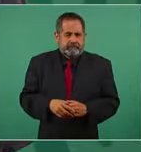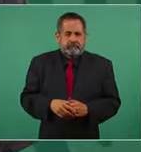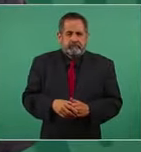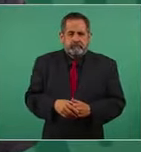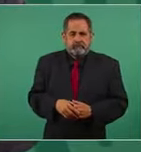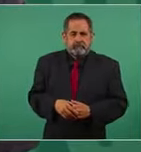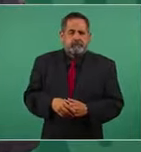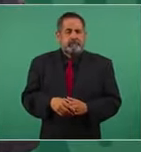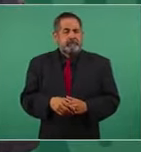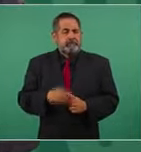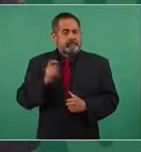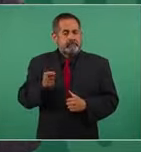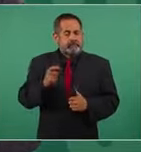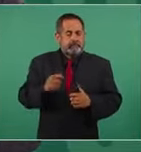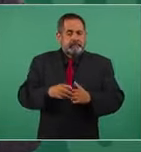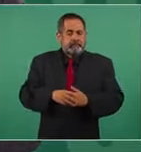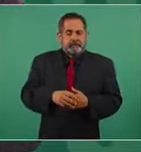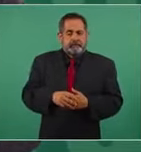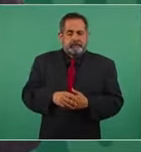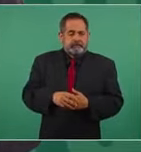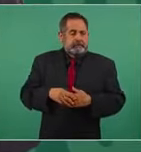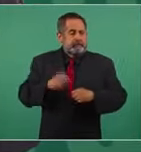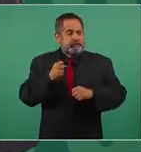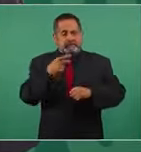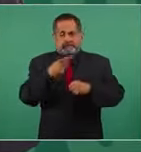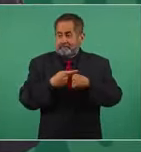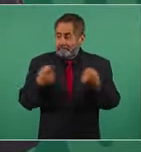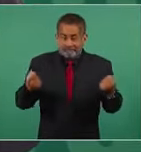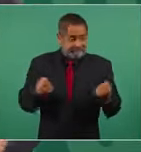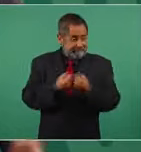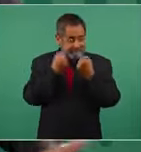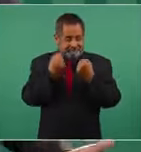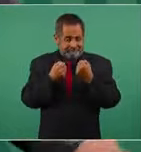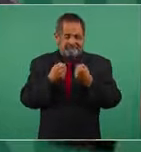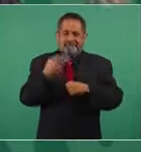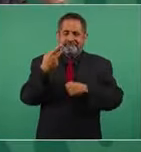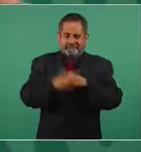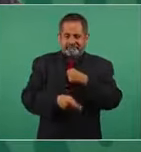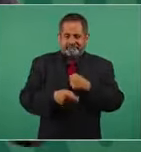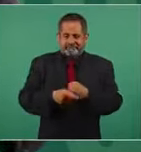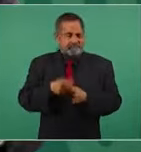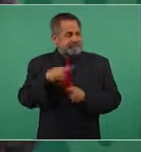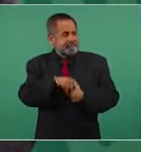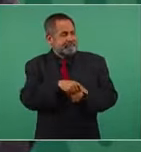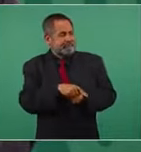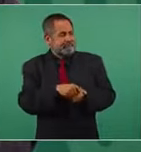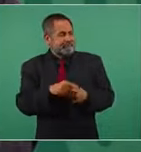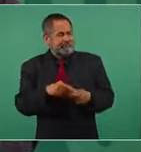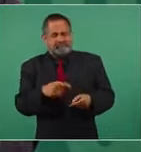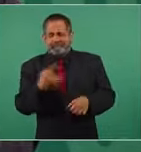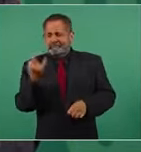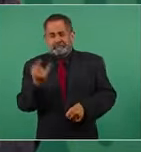se corren riesgos y se desprestigian los movimientos.